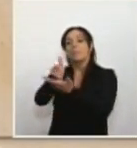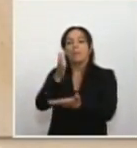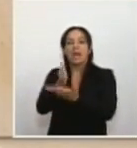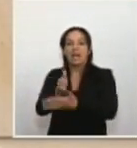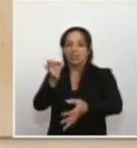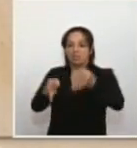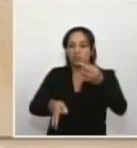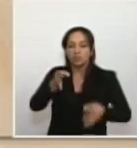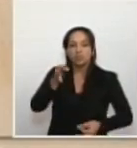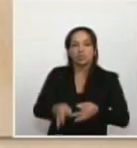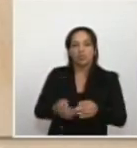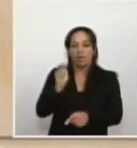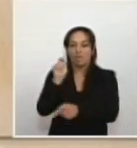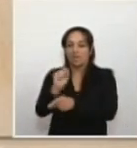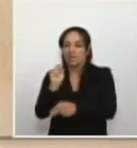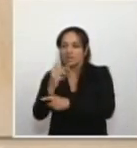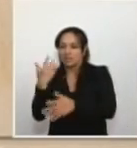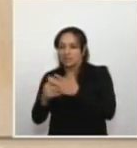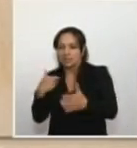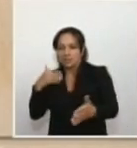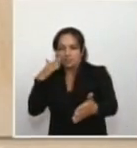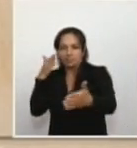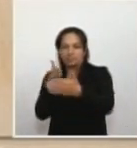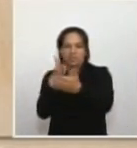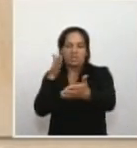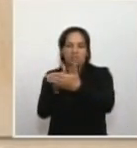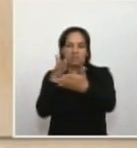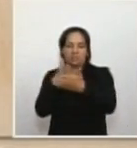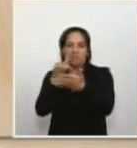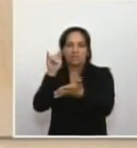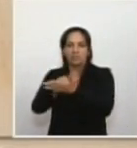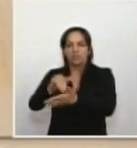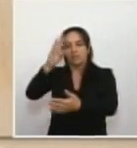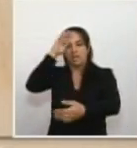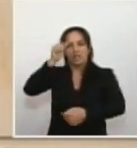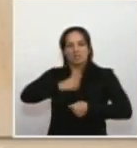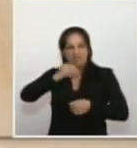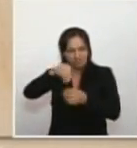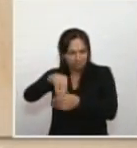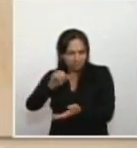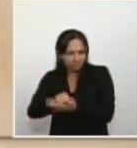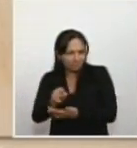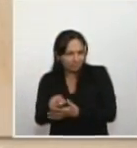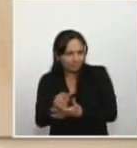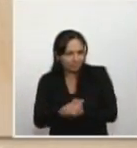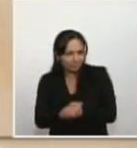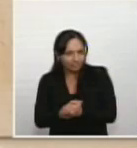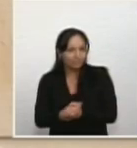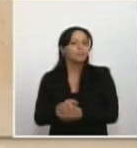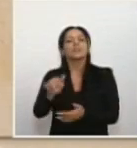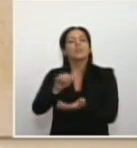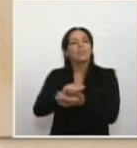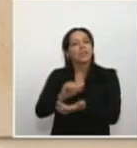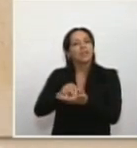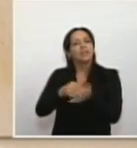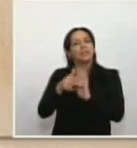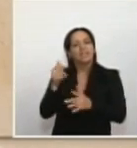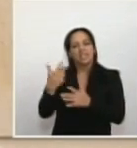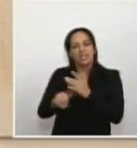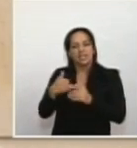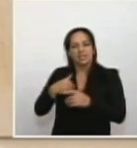coayuvar en los procesos contra los miembros de nuestra fuerza pública. ¿Son esos militares delincuentes?